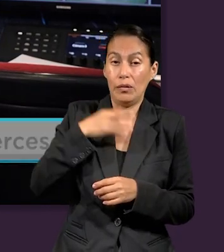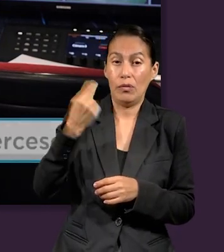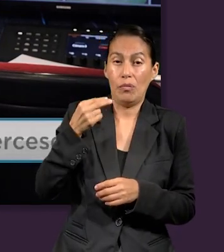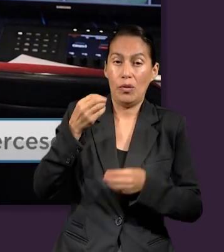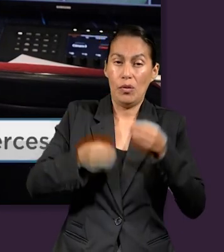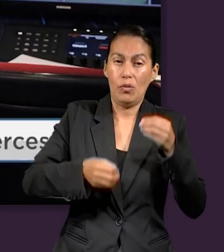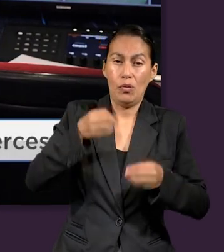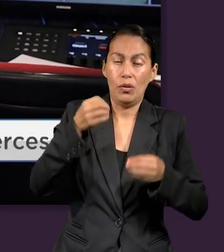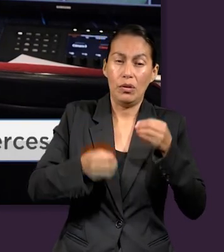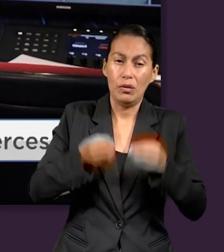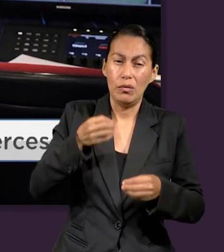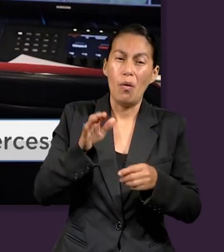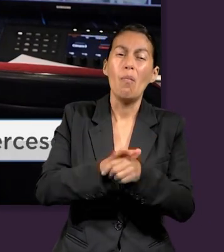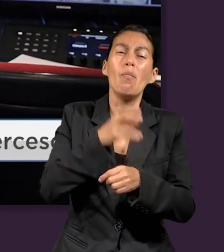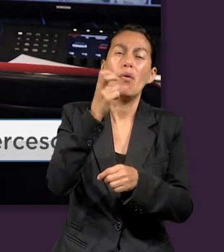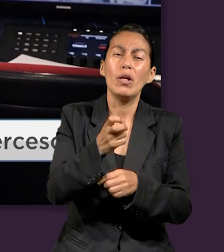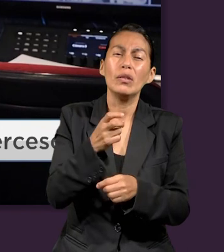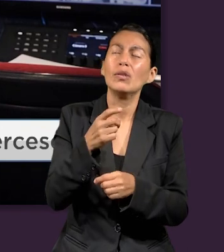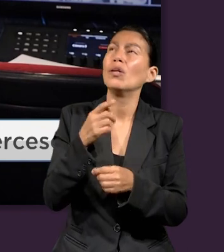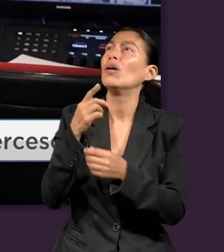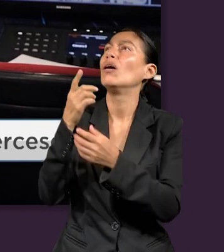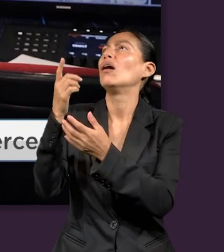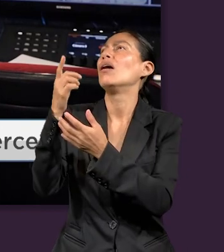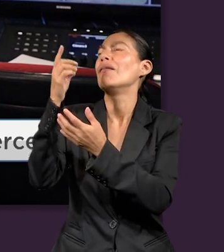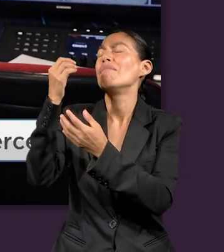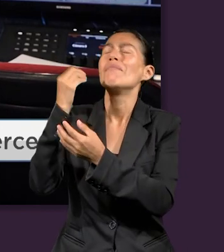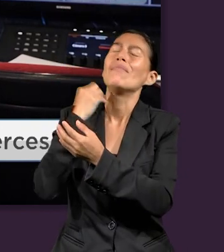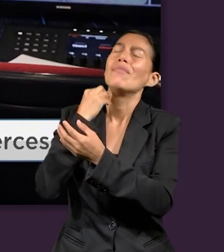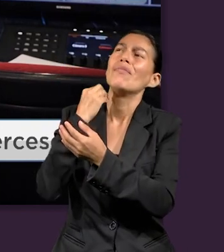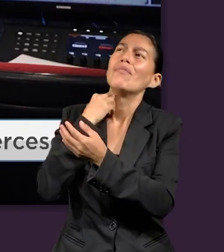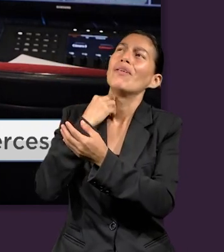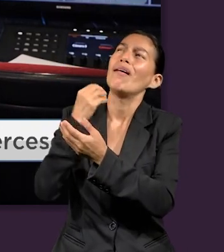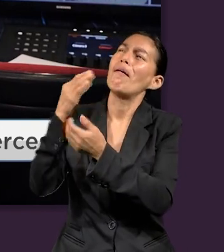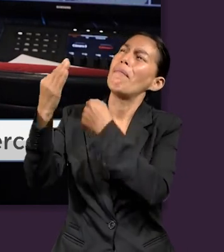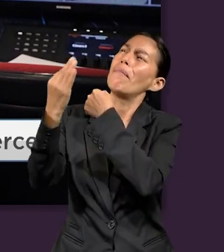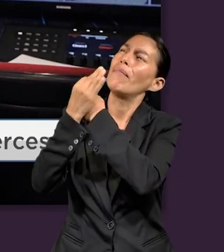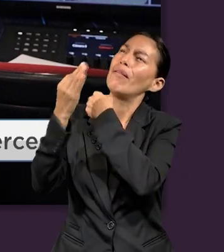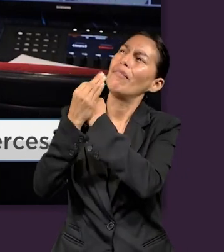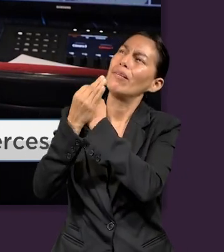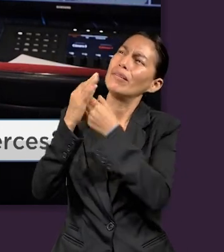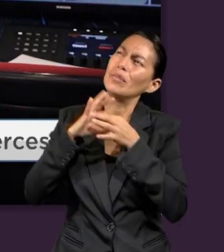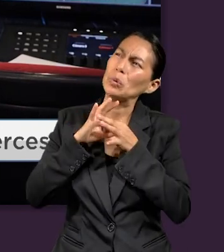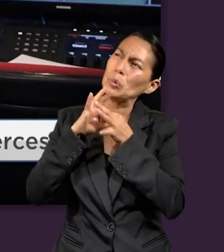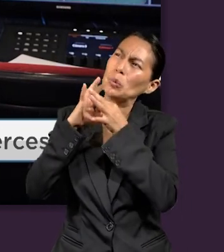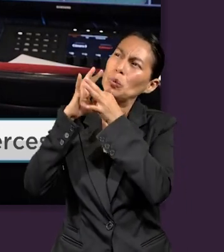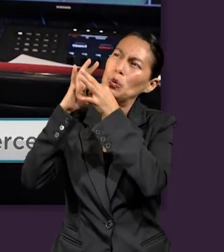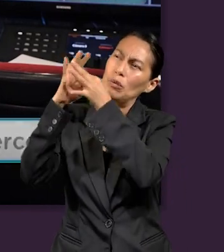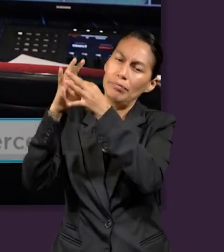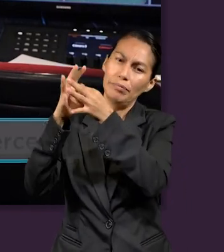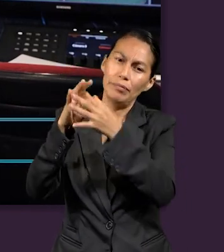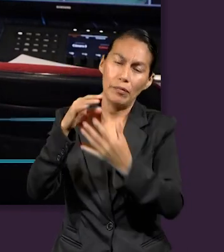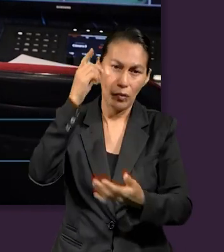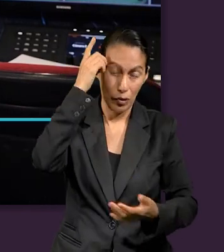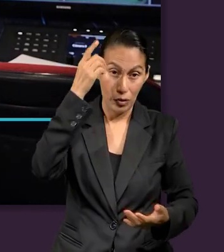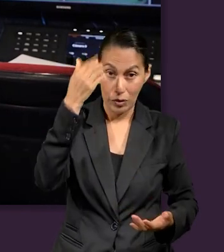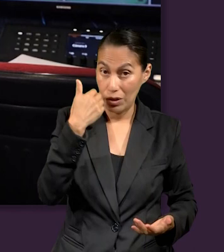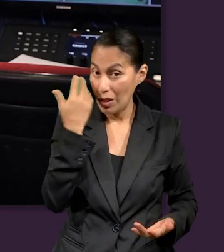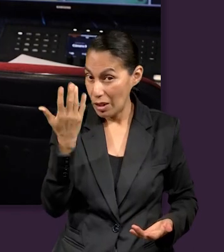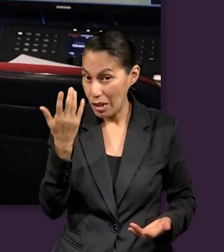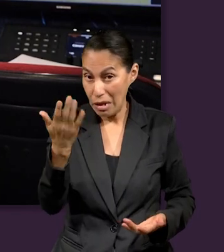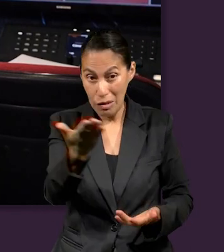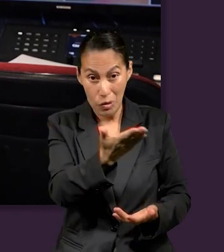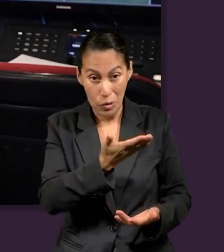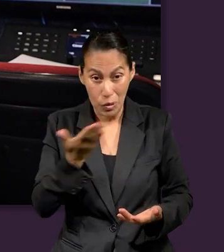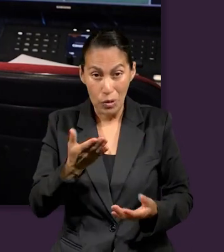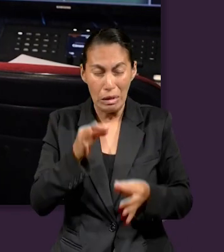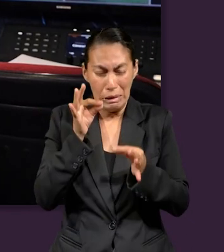eso debemos de tener a Jesús como nuestro intercesor. Amados, permita a nuestro Dios